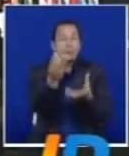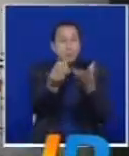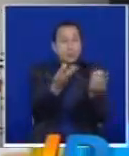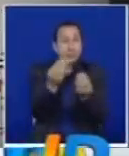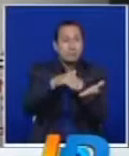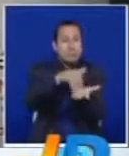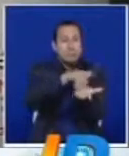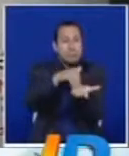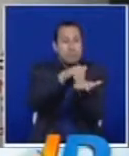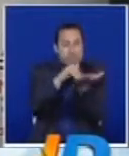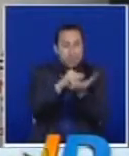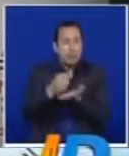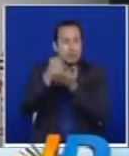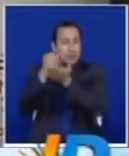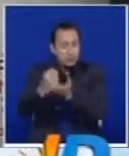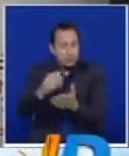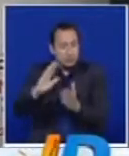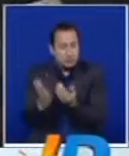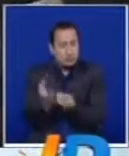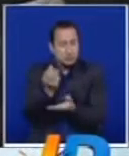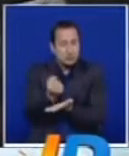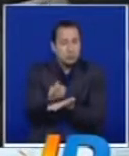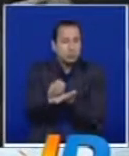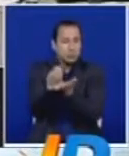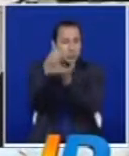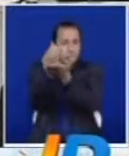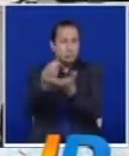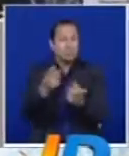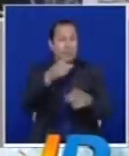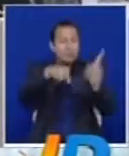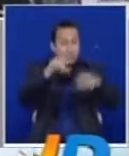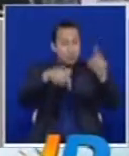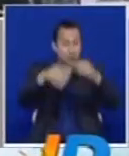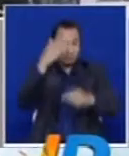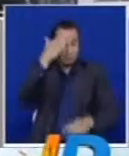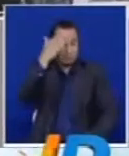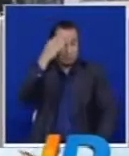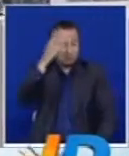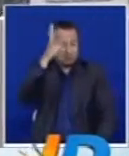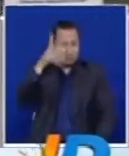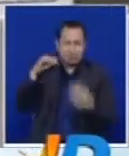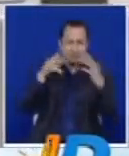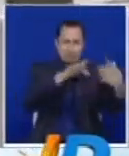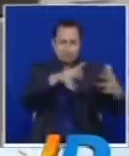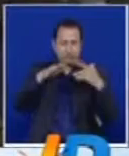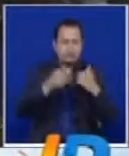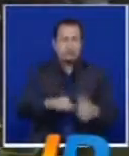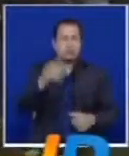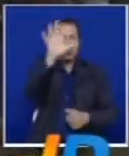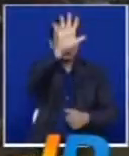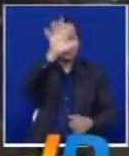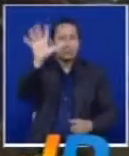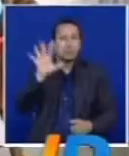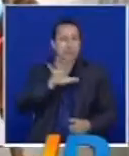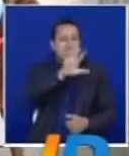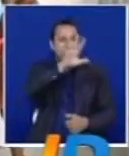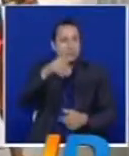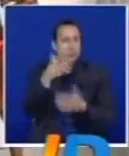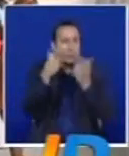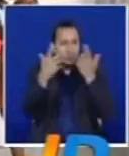Líderes africanos que conocen de los impactos de las guerras en ese continente expresaron su respaldo al proceso de paz que se adelanta en Colombia.